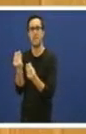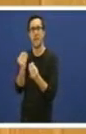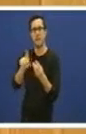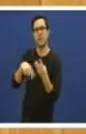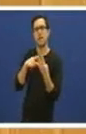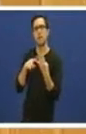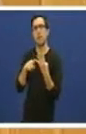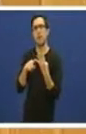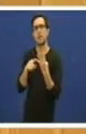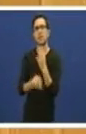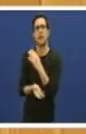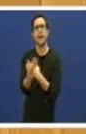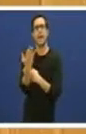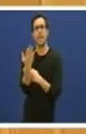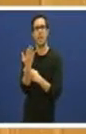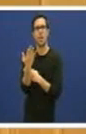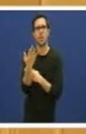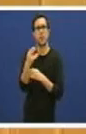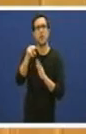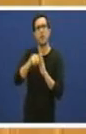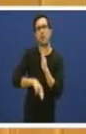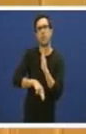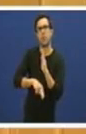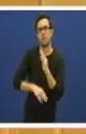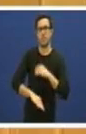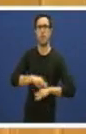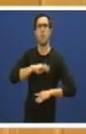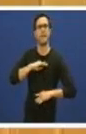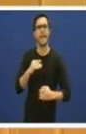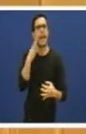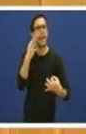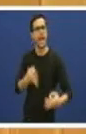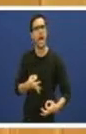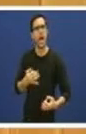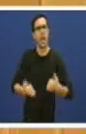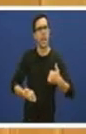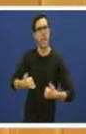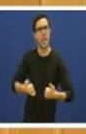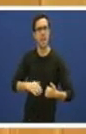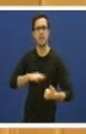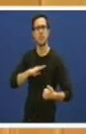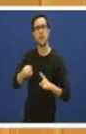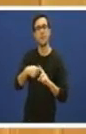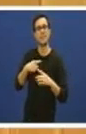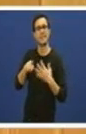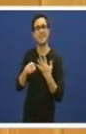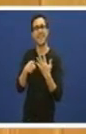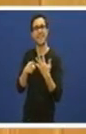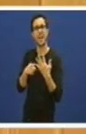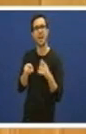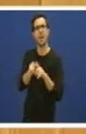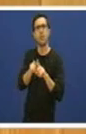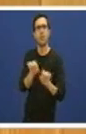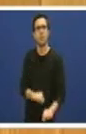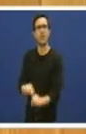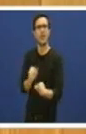a creación de condicións de competencia leal. E a quinta, salvaguardar os traballos e prever